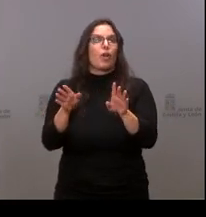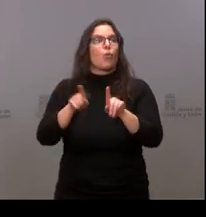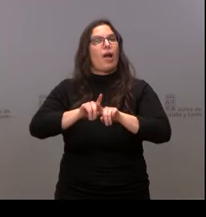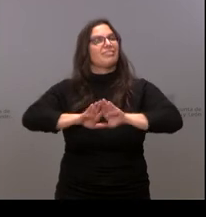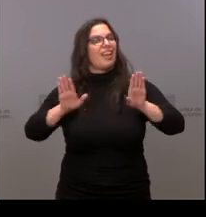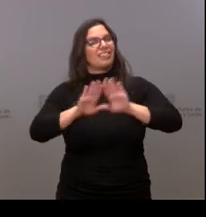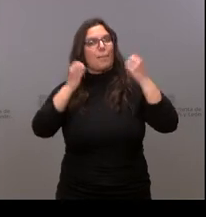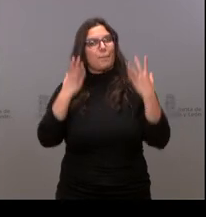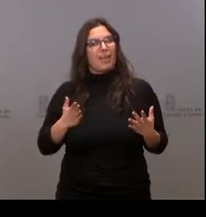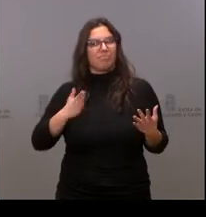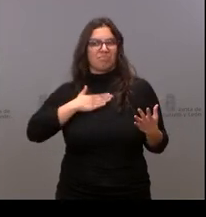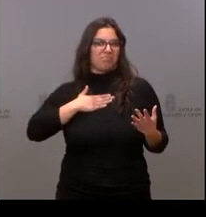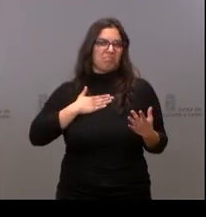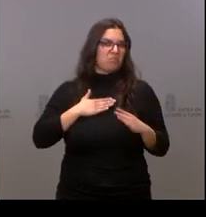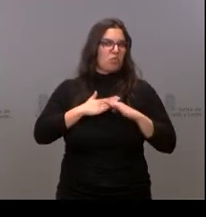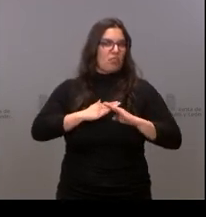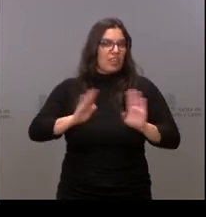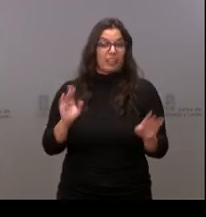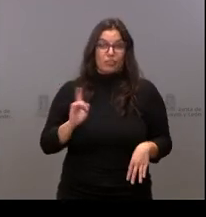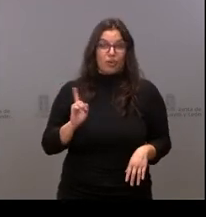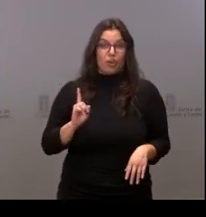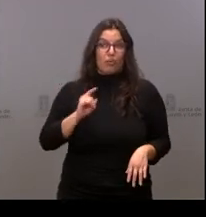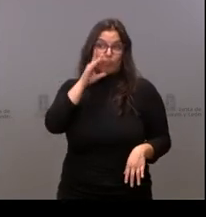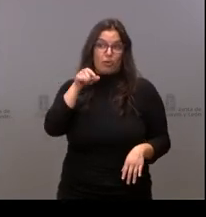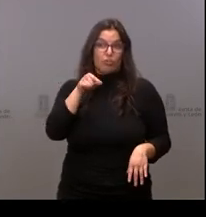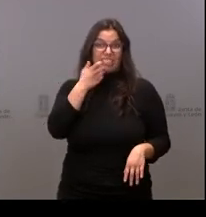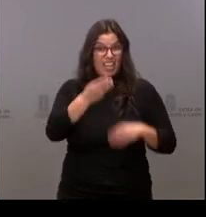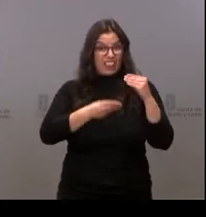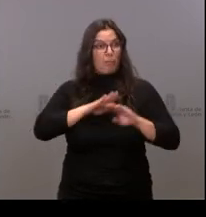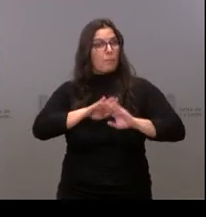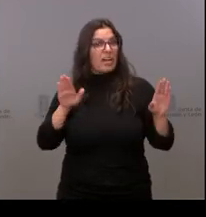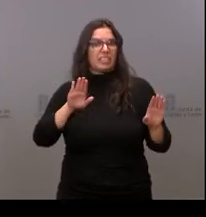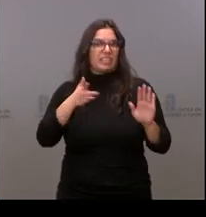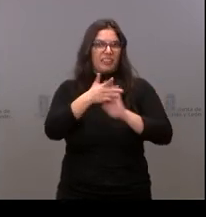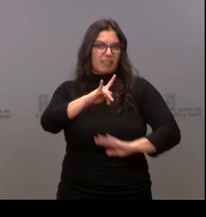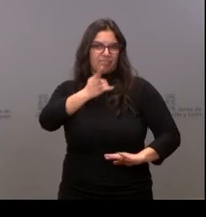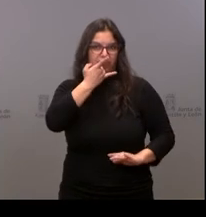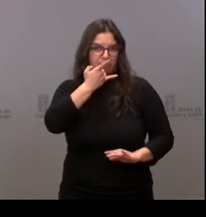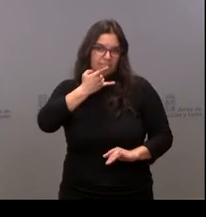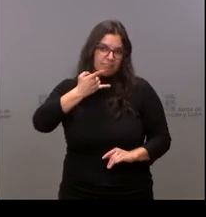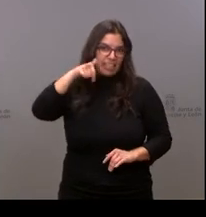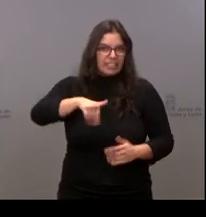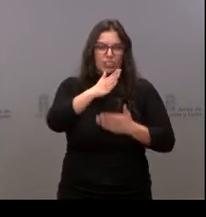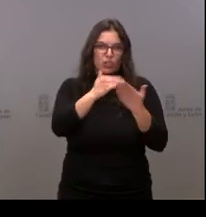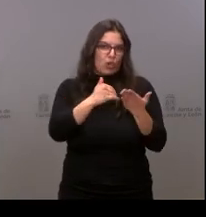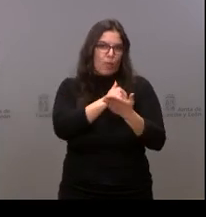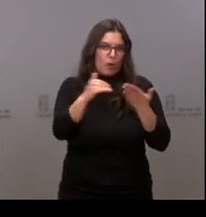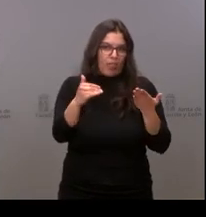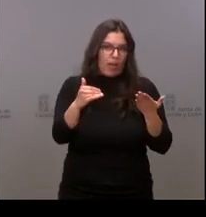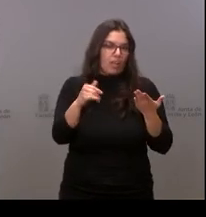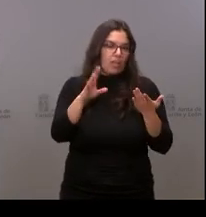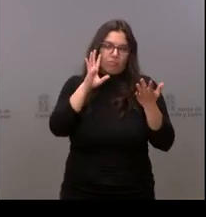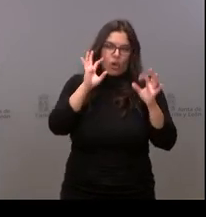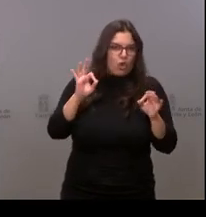autocomplacencia y yo creo que eso sería un error por nuestra parte en nuestra comunidad autónoma y, por